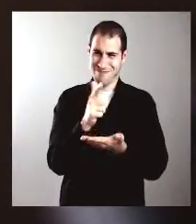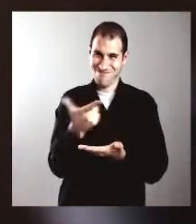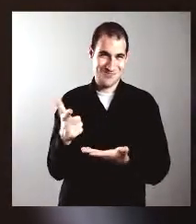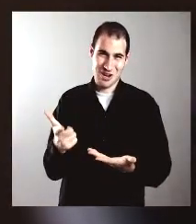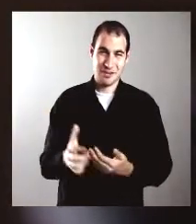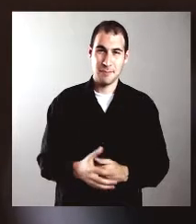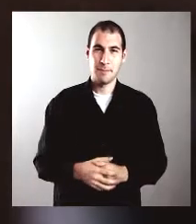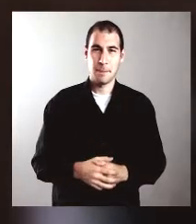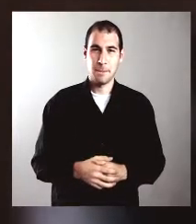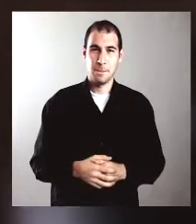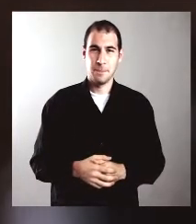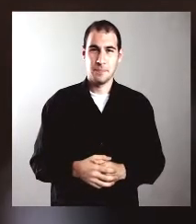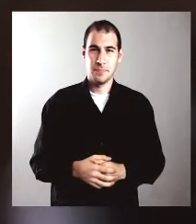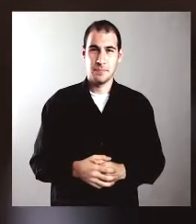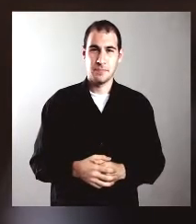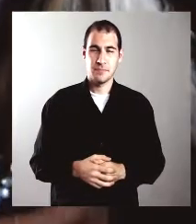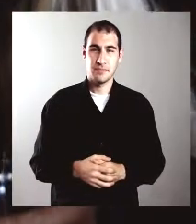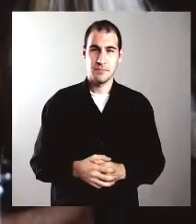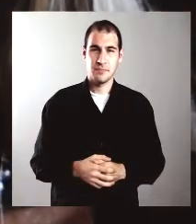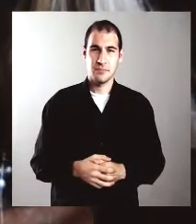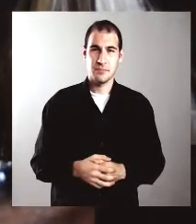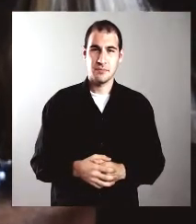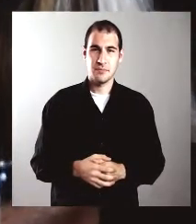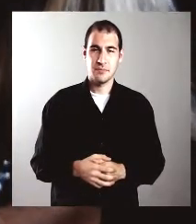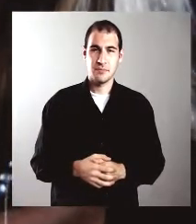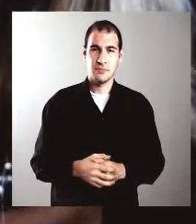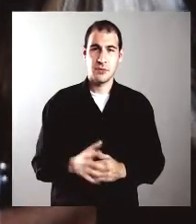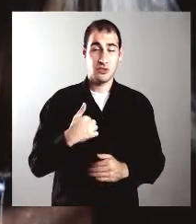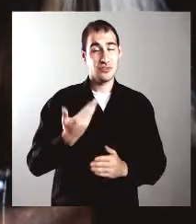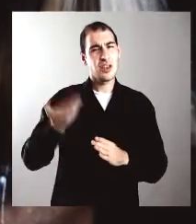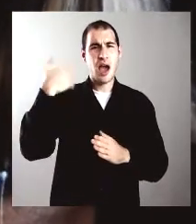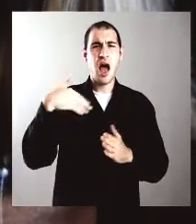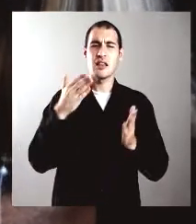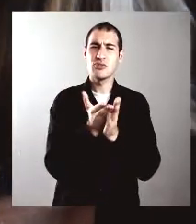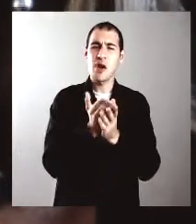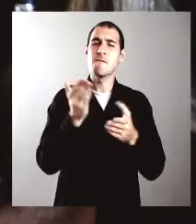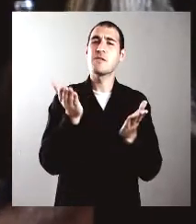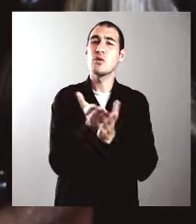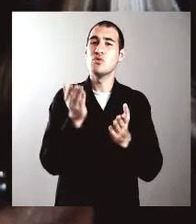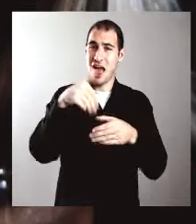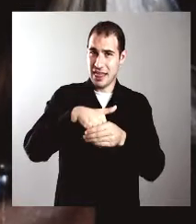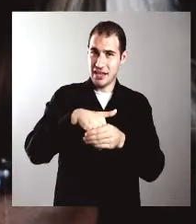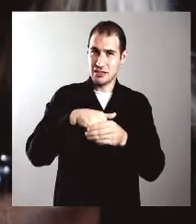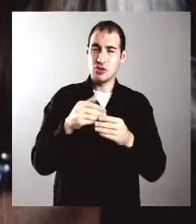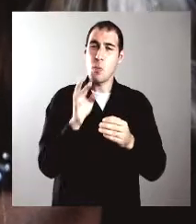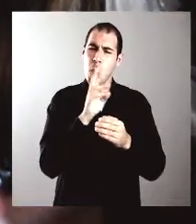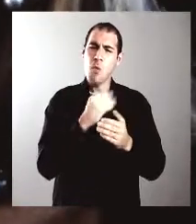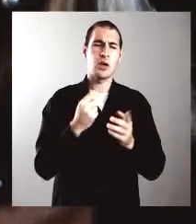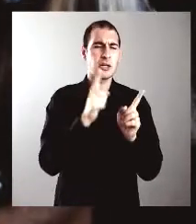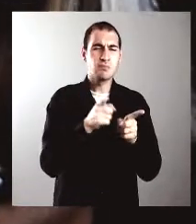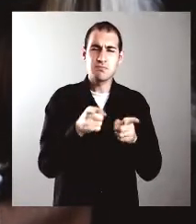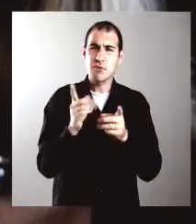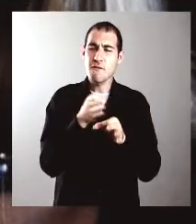al rol de la mujer en la carrera de agronomía. Mi paso como mujer estudiante, como